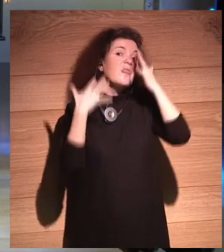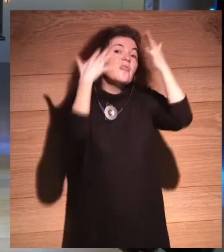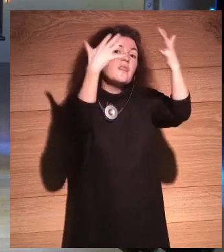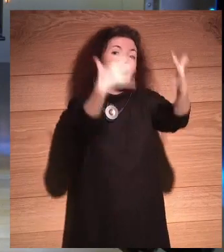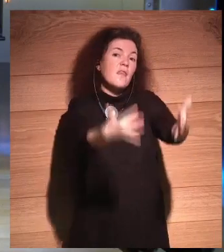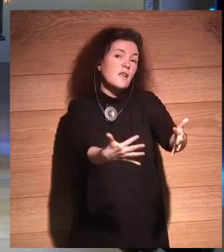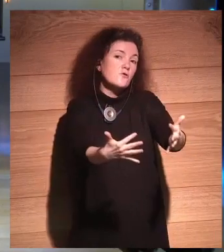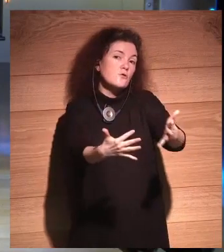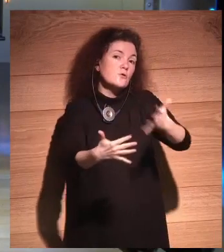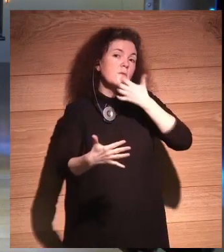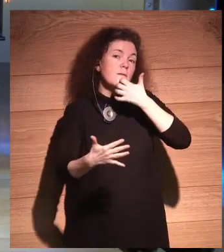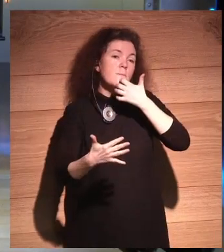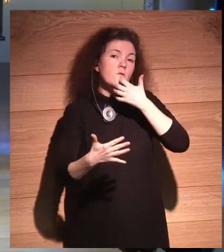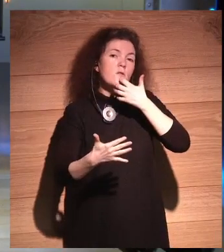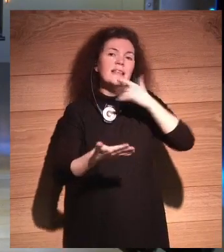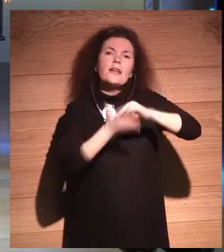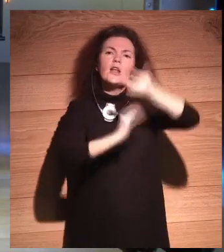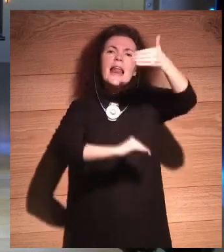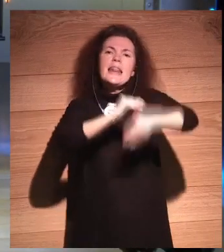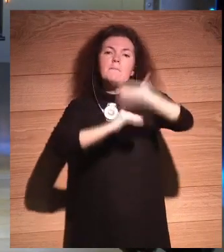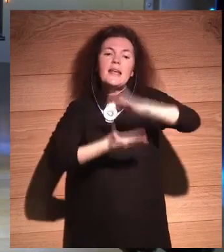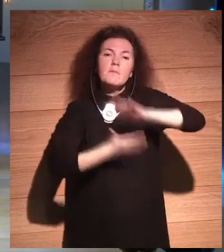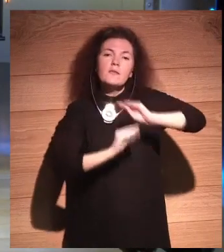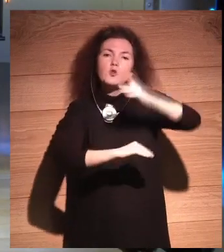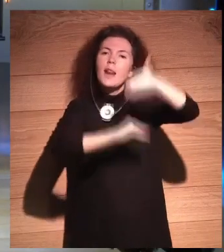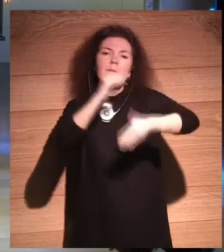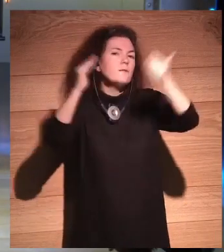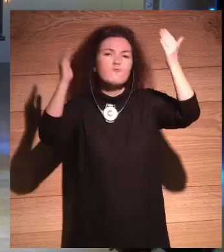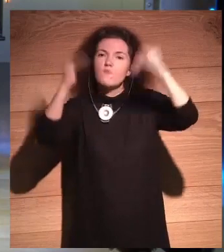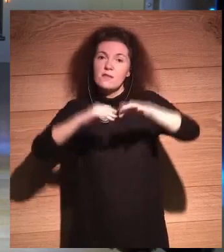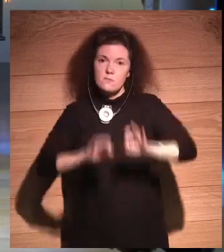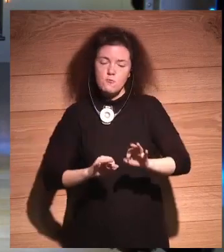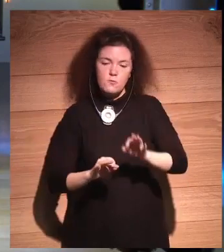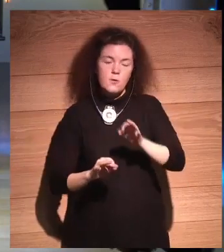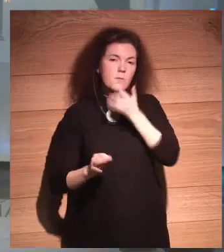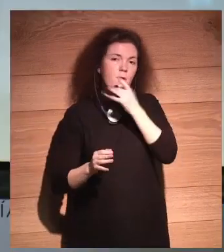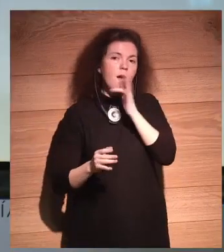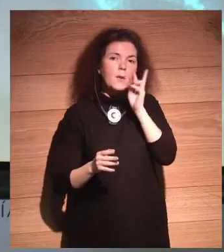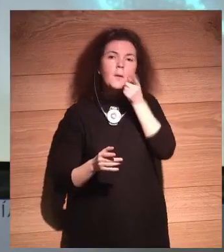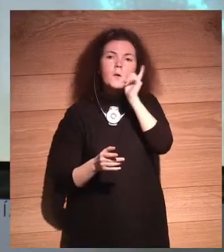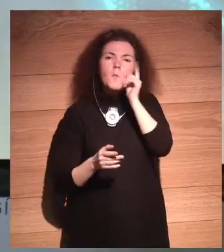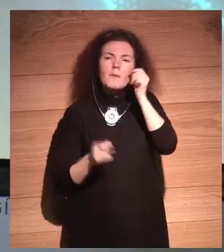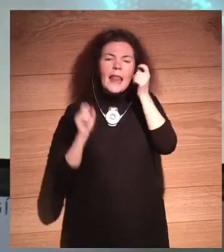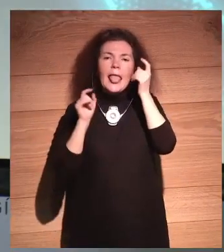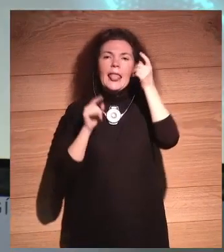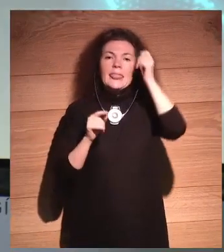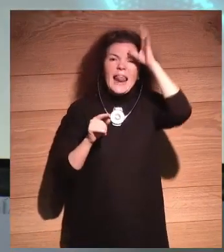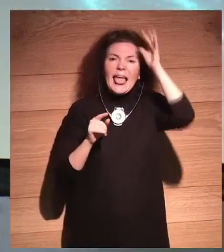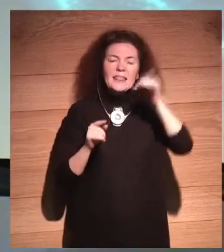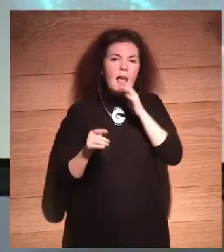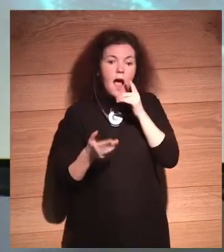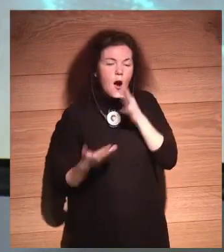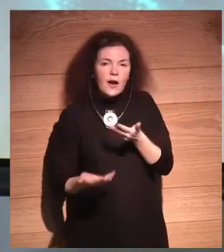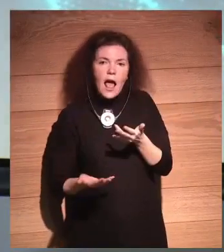no tendrá límites a su capacidad. Por ejemplo, lo que estamos viendo con los teléfonos inteligentes a día de hoy,